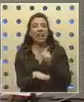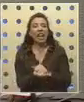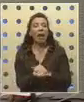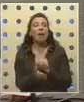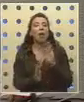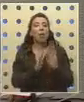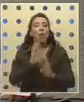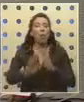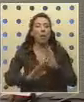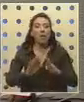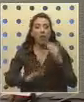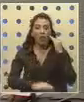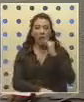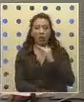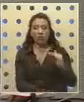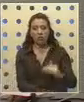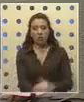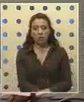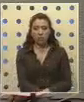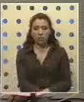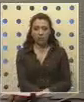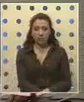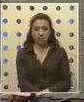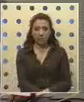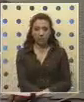cuidado y la protección de los niños. He dicho.